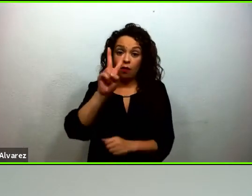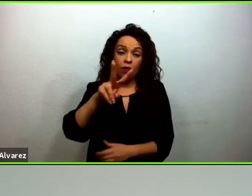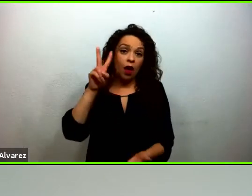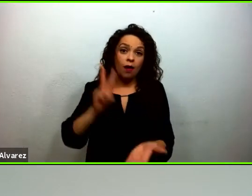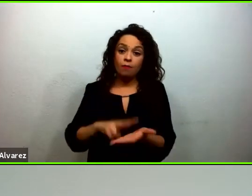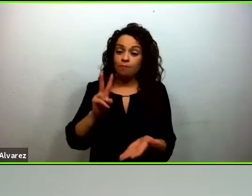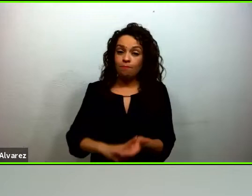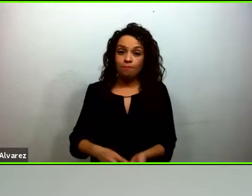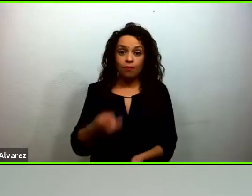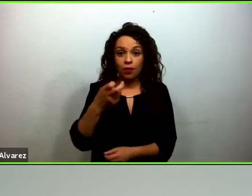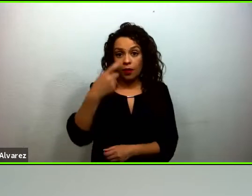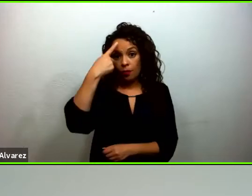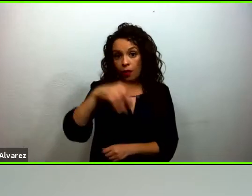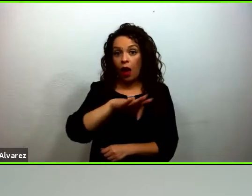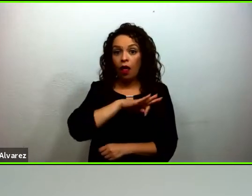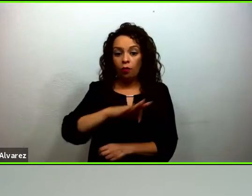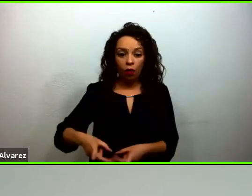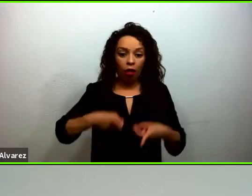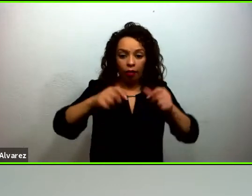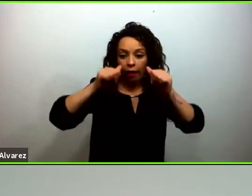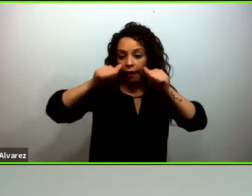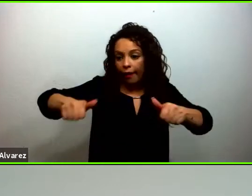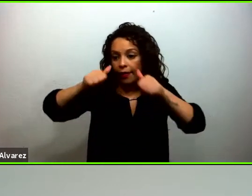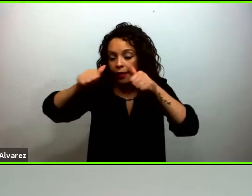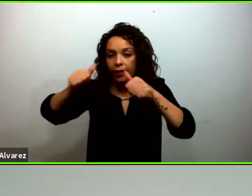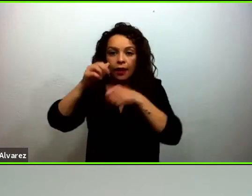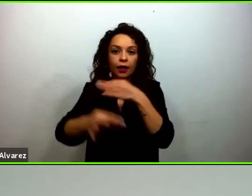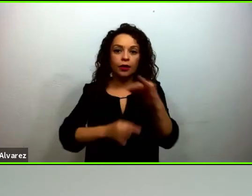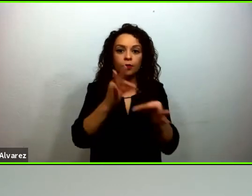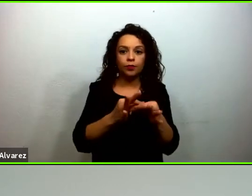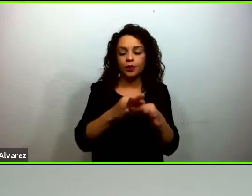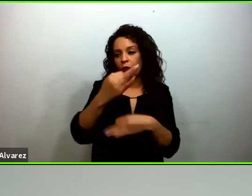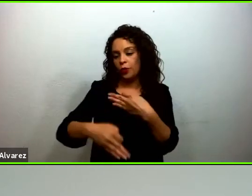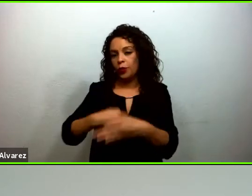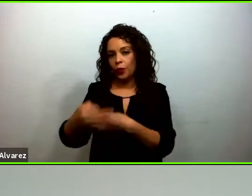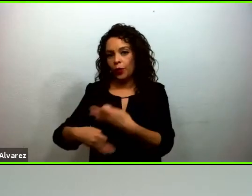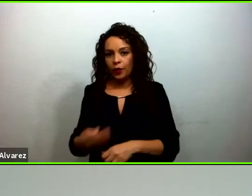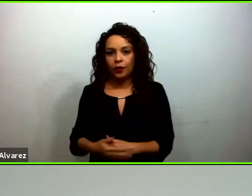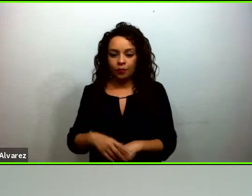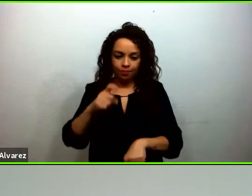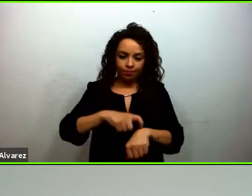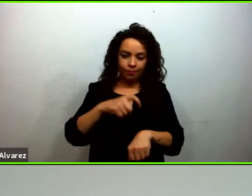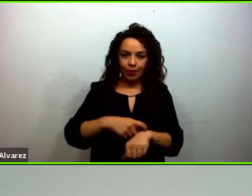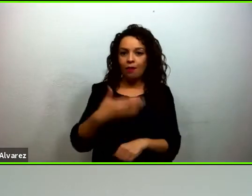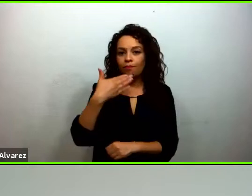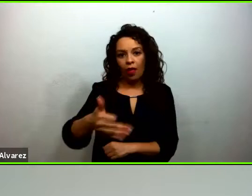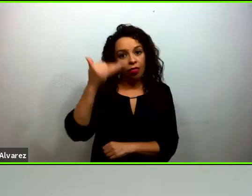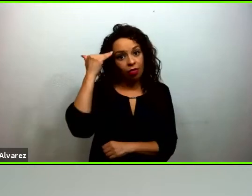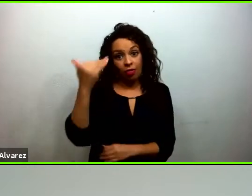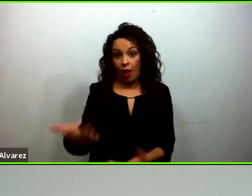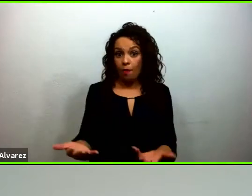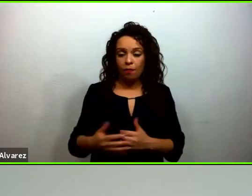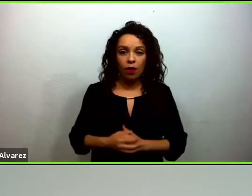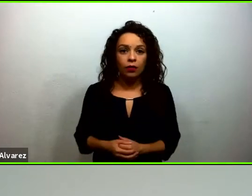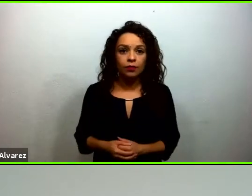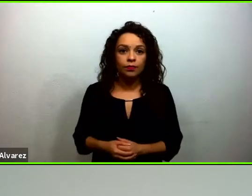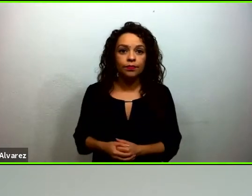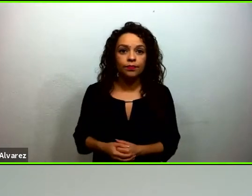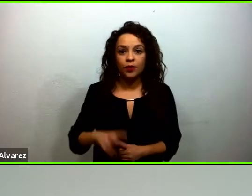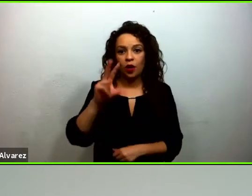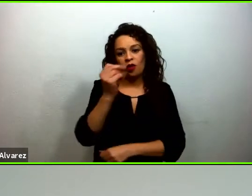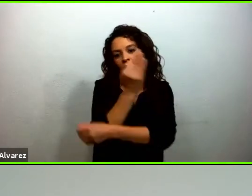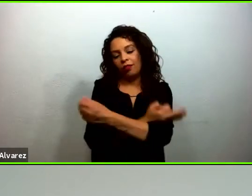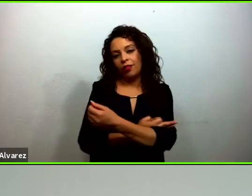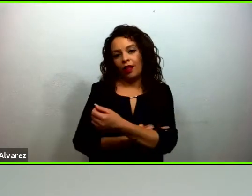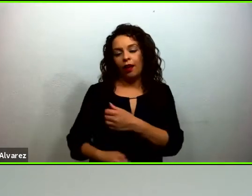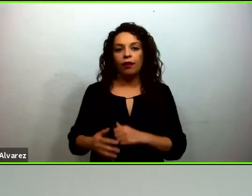oportunamente también súper interesante lo que hicieron con Sipina con el programa de las radios comunitarias